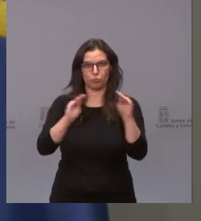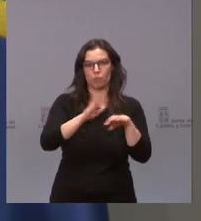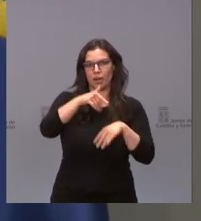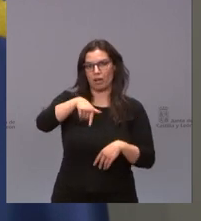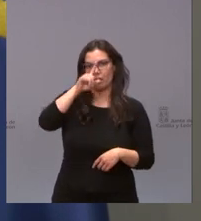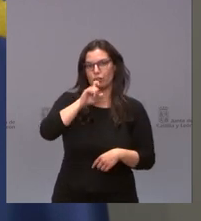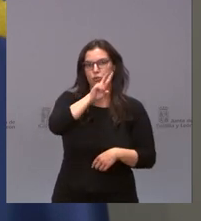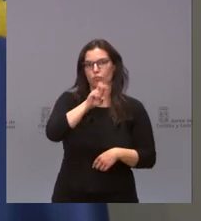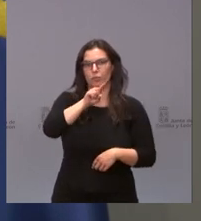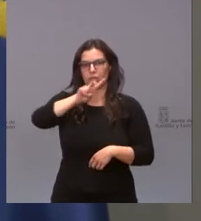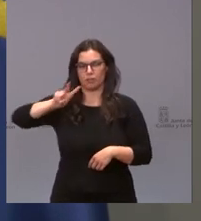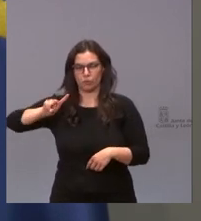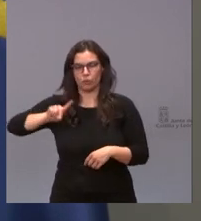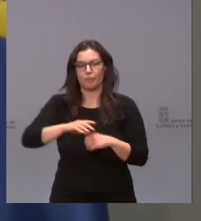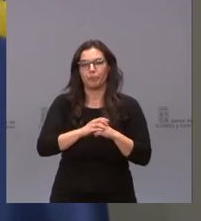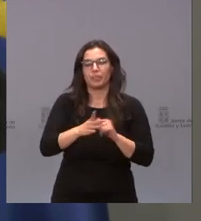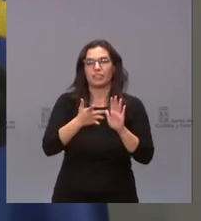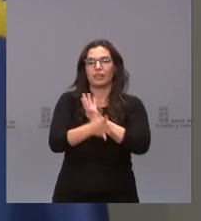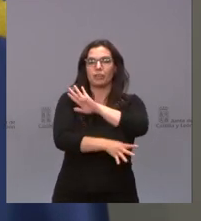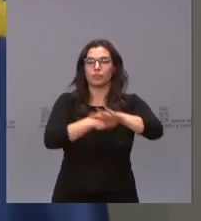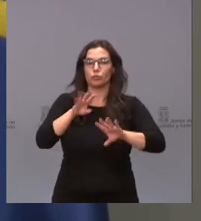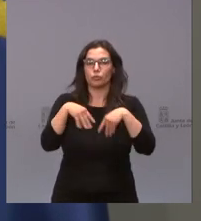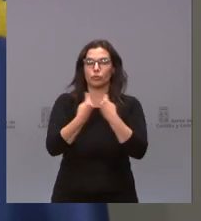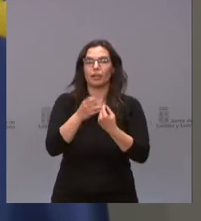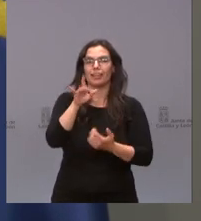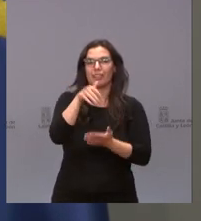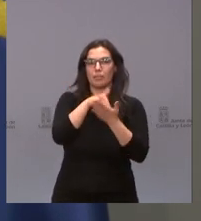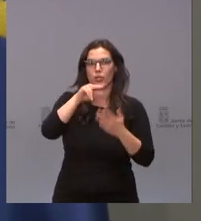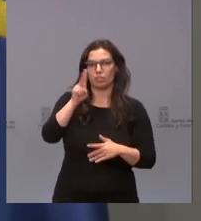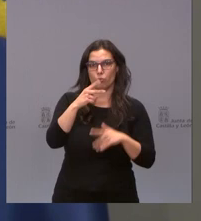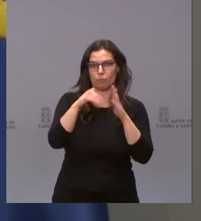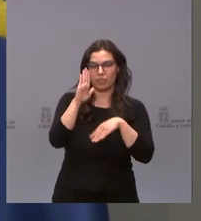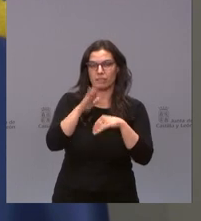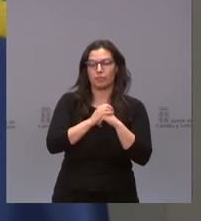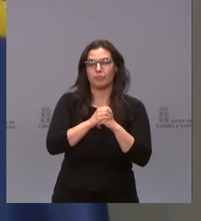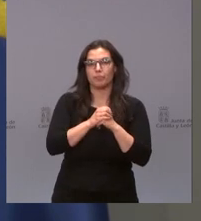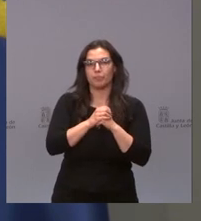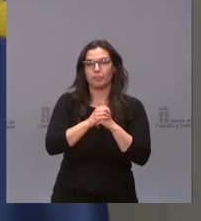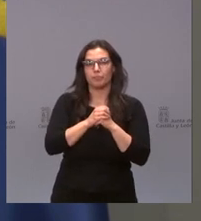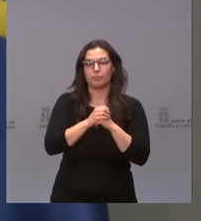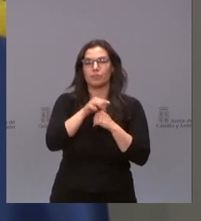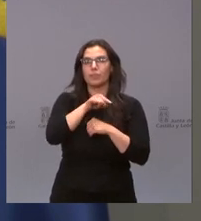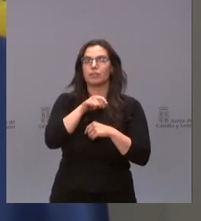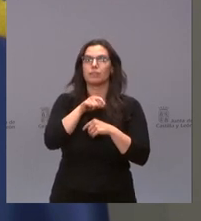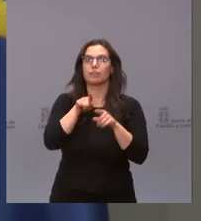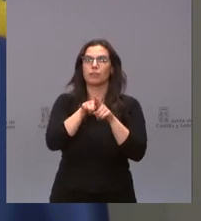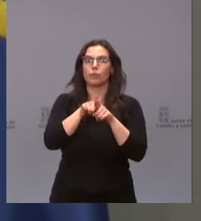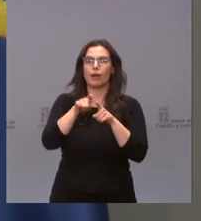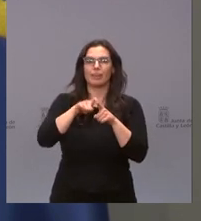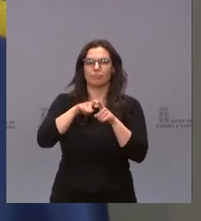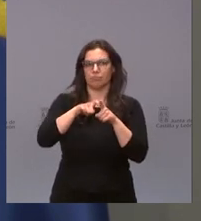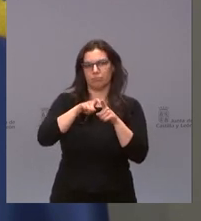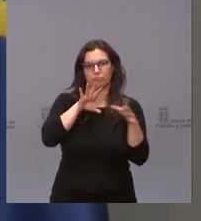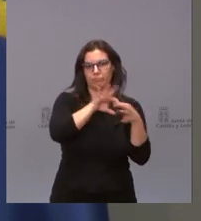2021. Se trata de un fondo dotado con más de 15 millones de euros y que tiene carácter incondicionado,